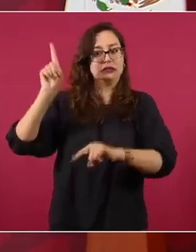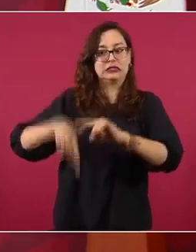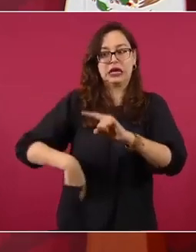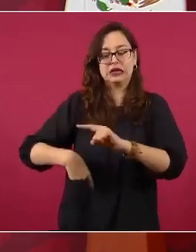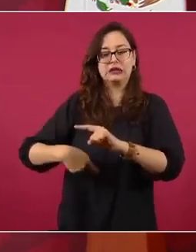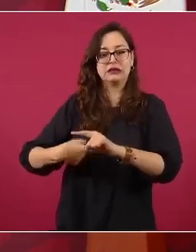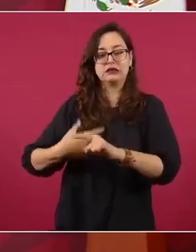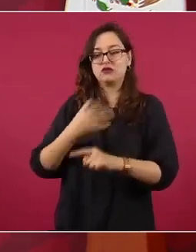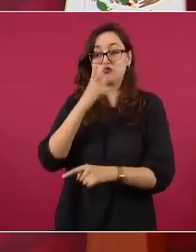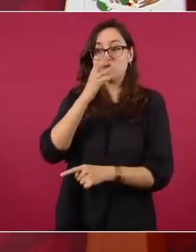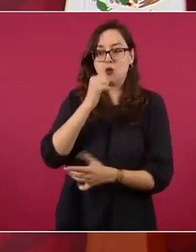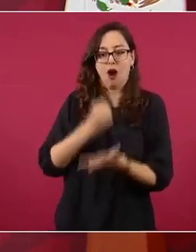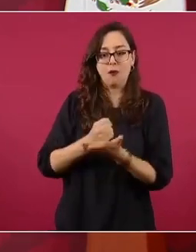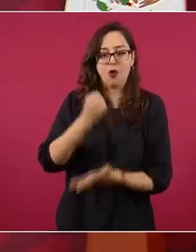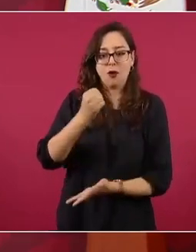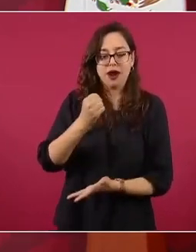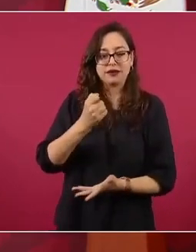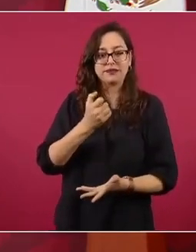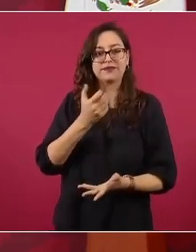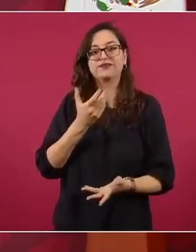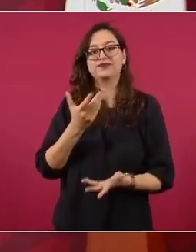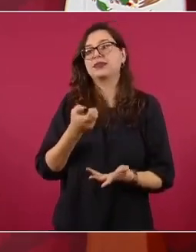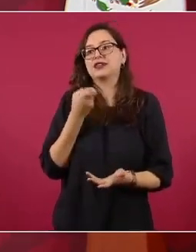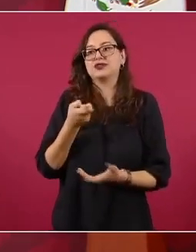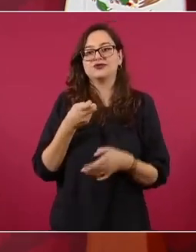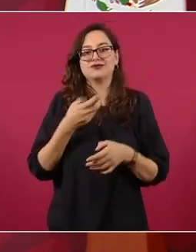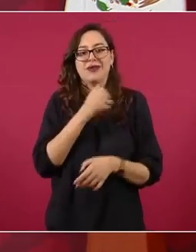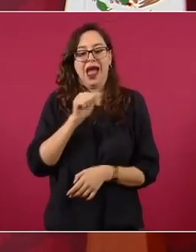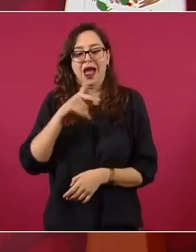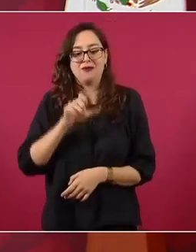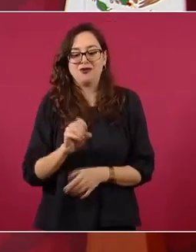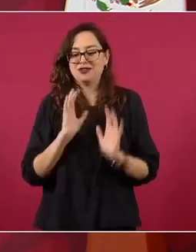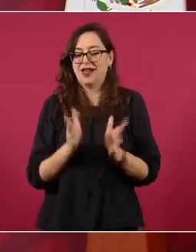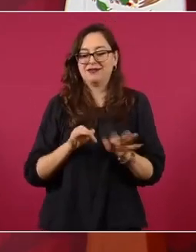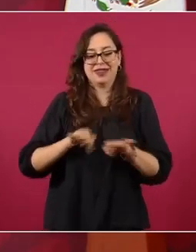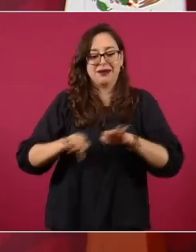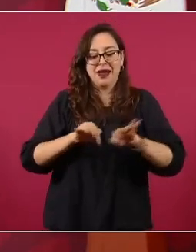Ese era el planteamiento, el tercero, la estrategia.